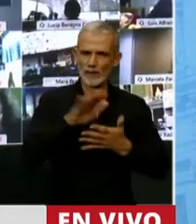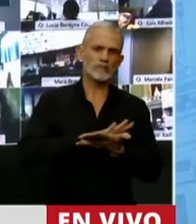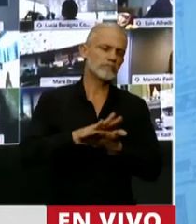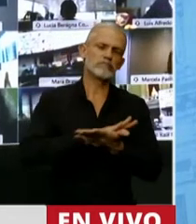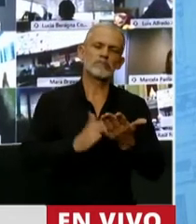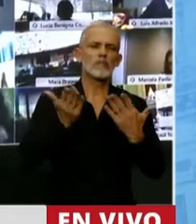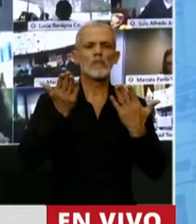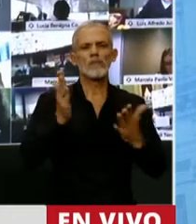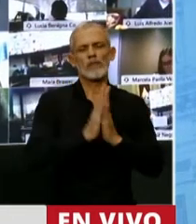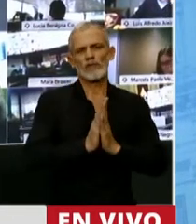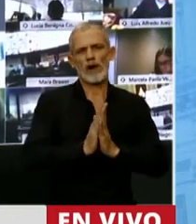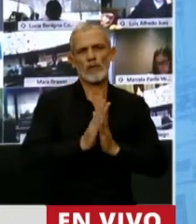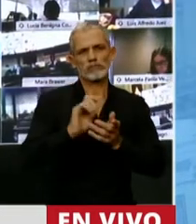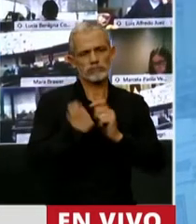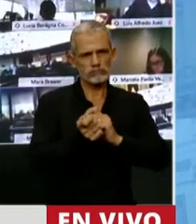que se corrijan.